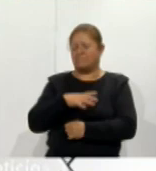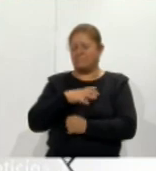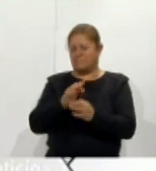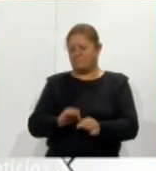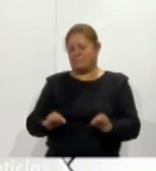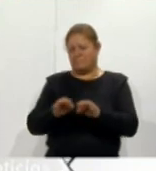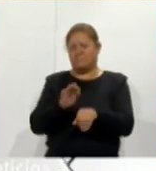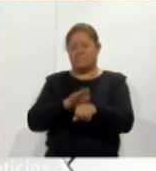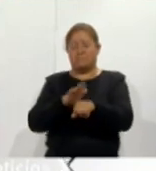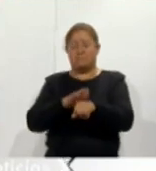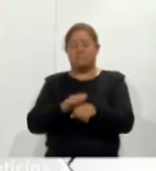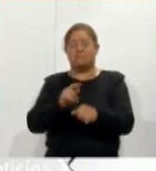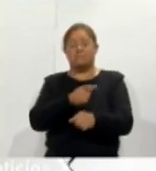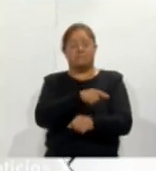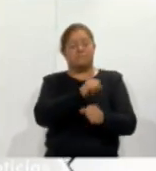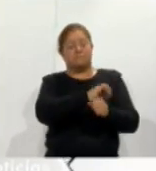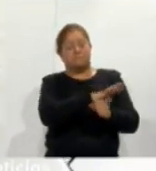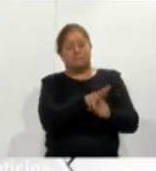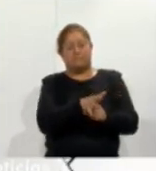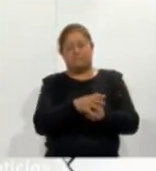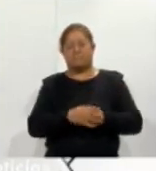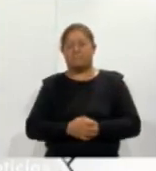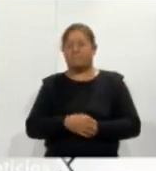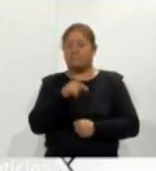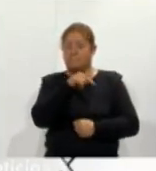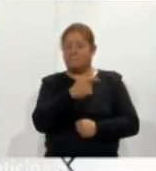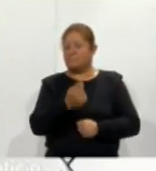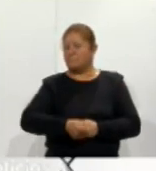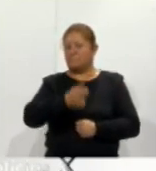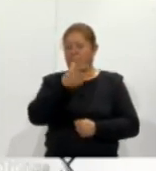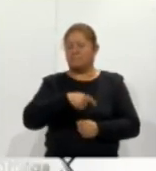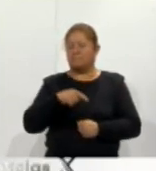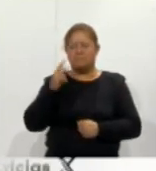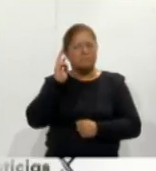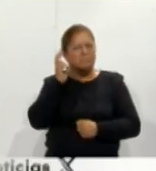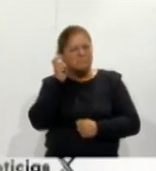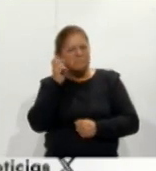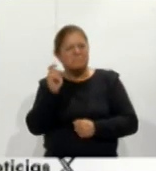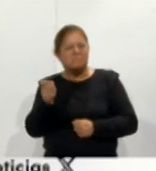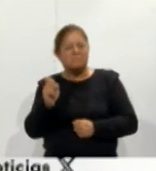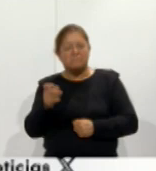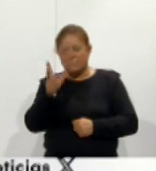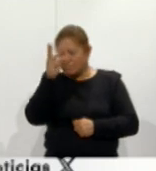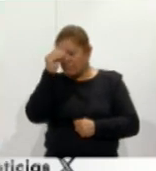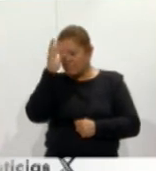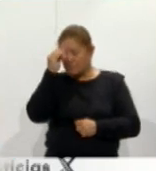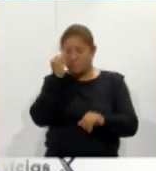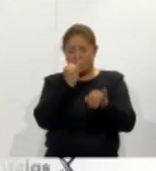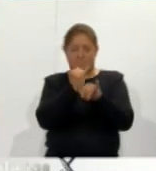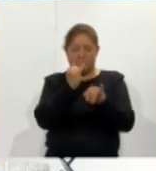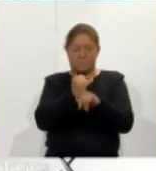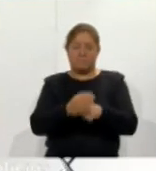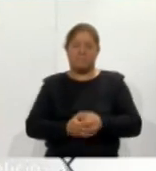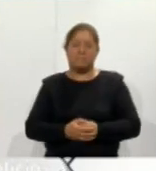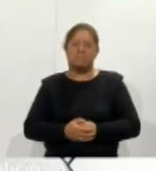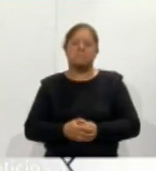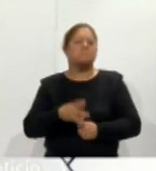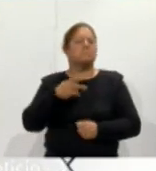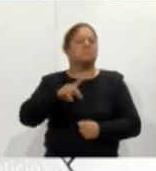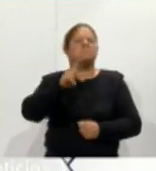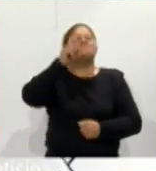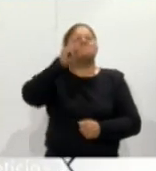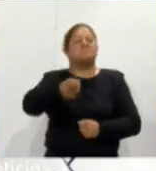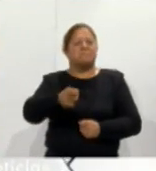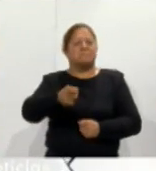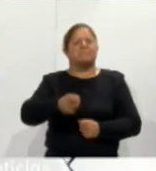de la pandemia de COVID-19 en donde por primera vez escuchamos el término aprendizaje digital pero ¿qué es? ¿o